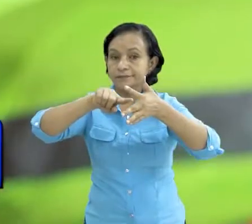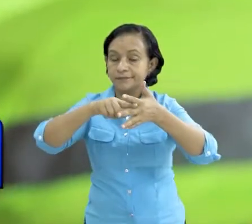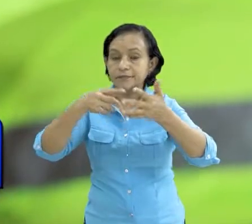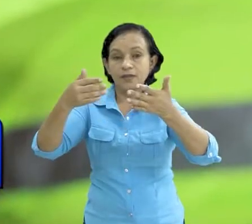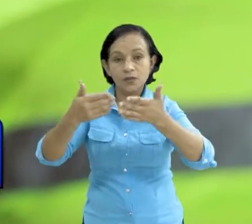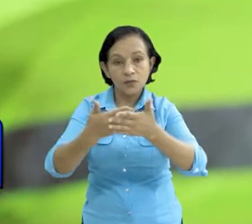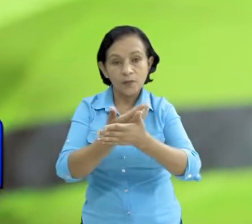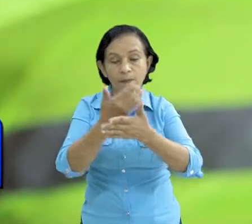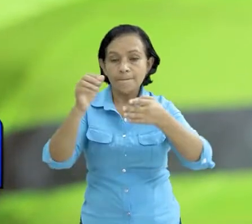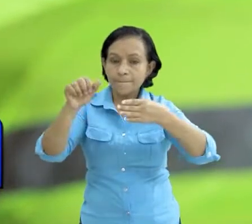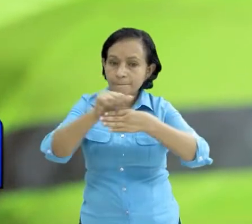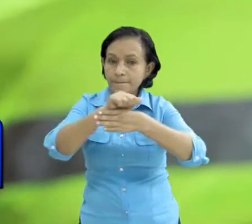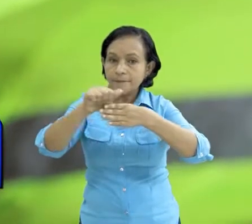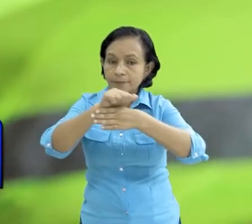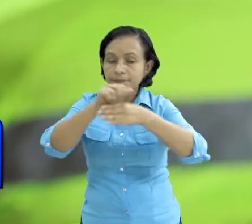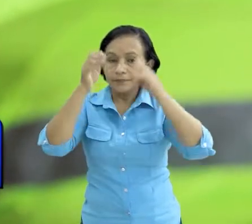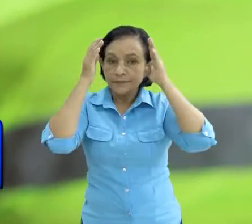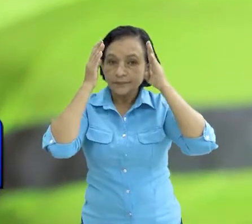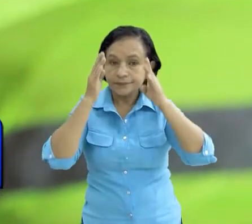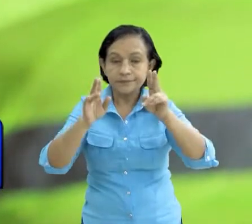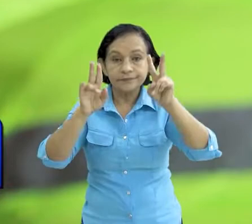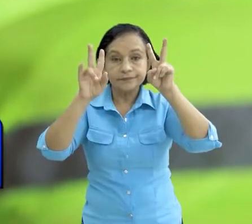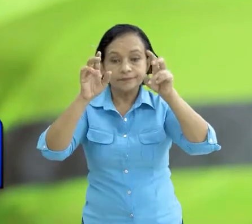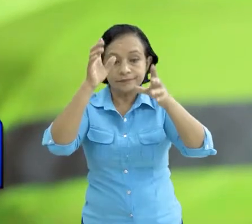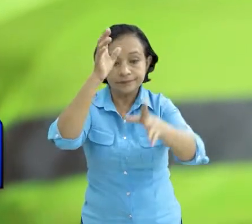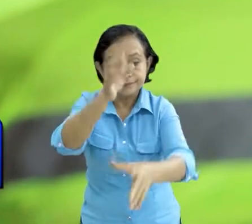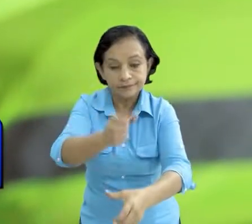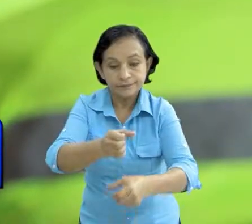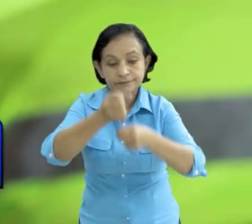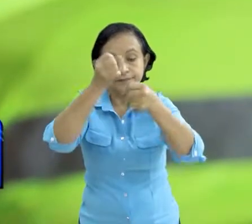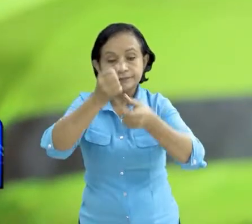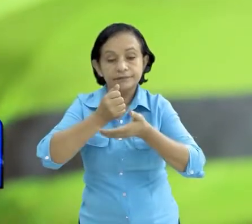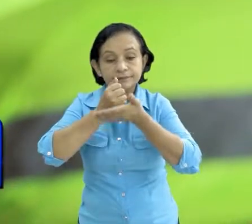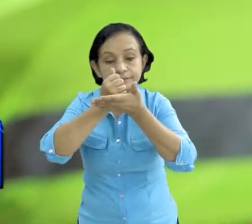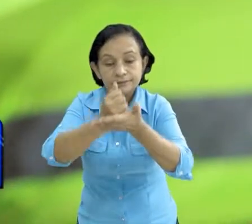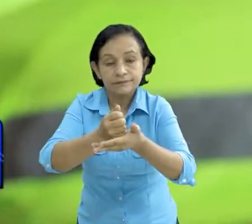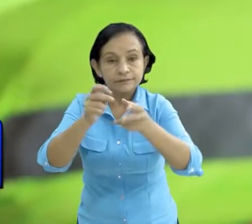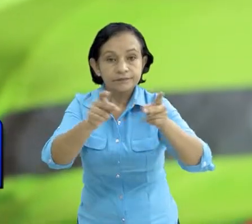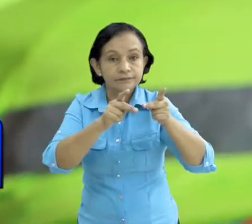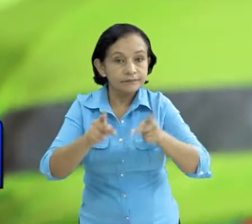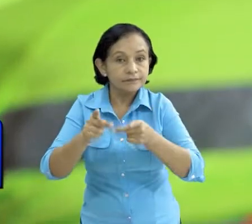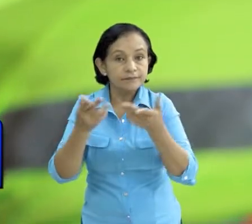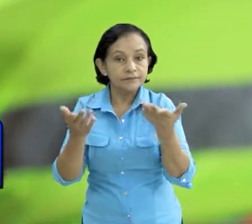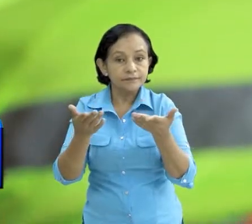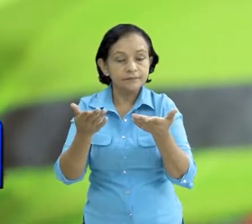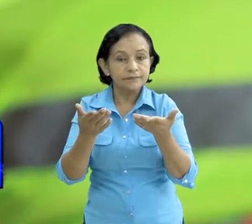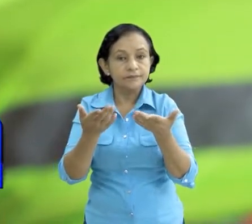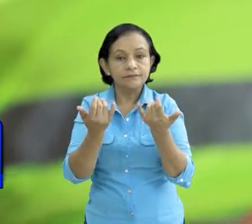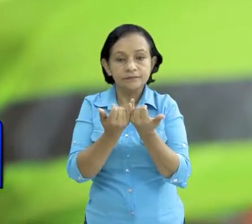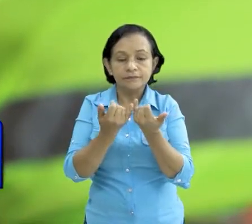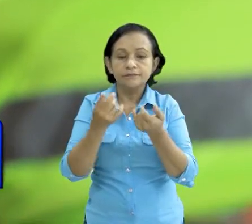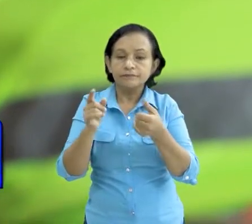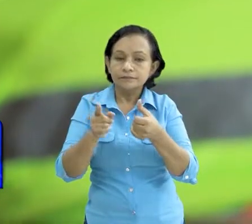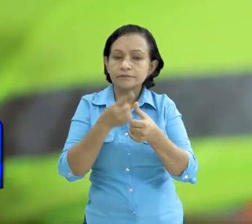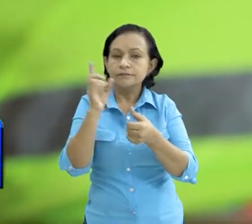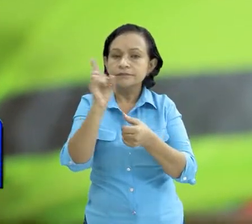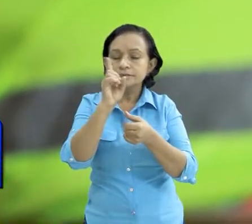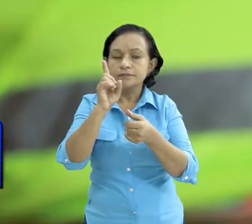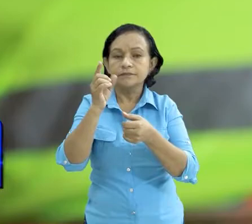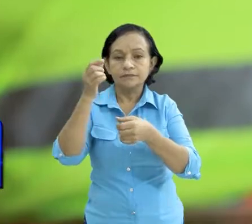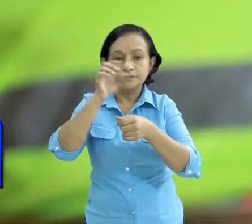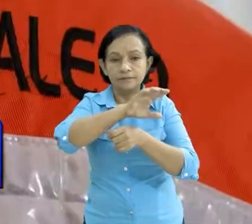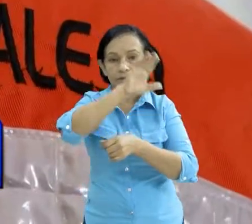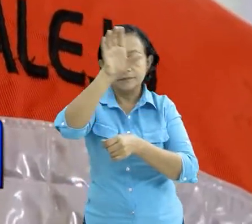nueva etapa de entrenamiento enfocada en temas de rescates y primeros auxilios esta semana nosotros estamos trabajando en el departamento de